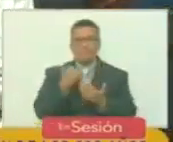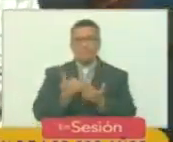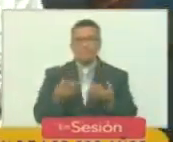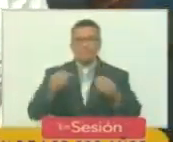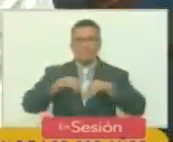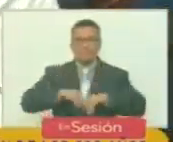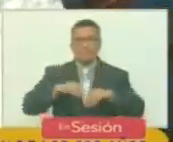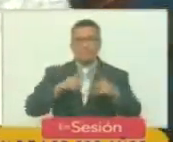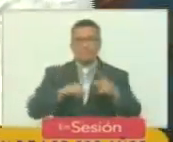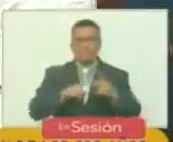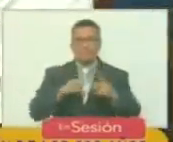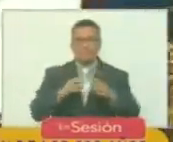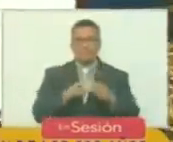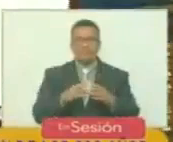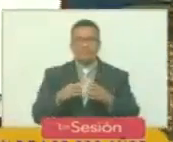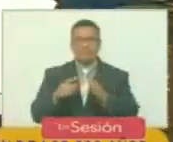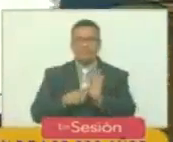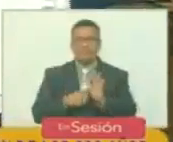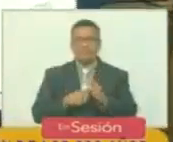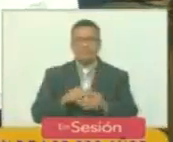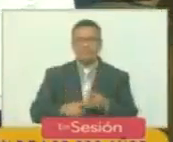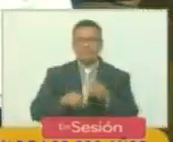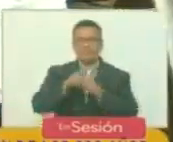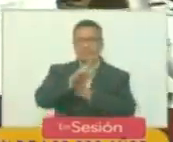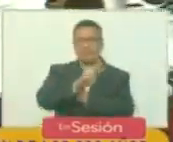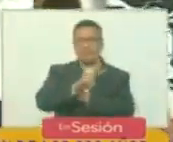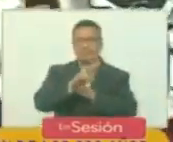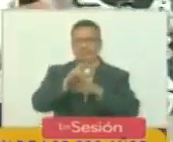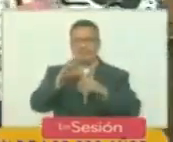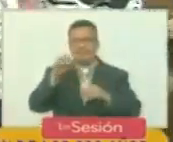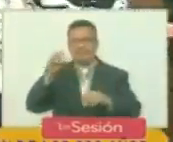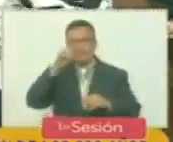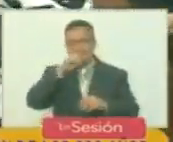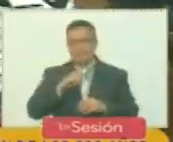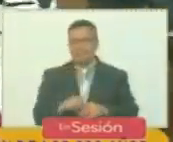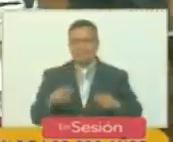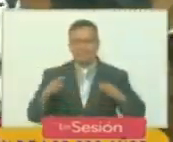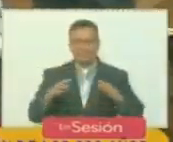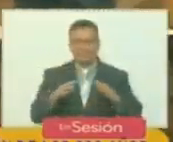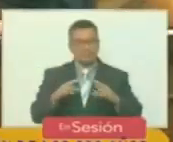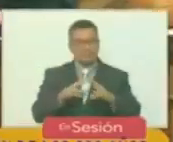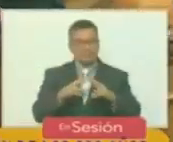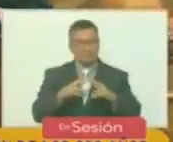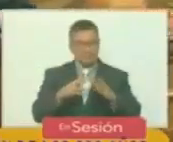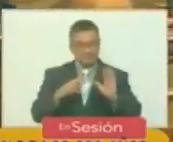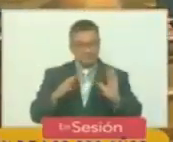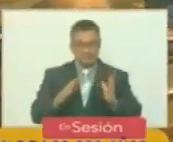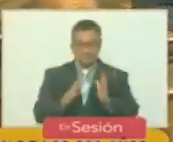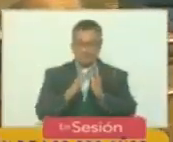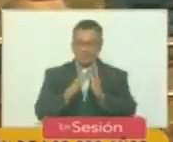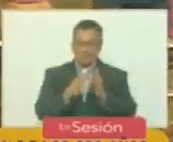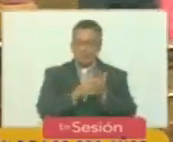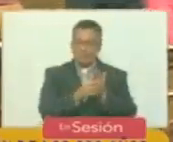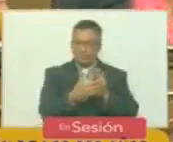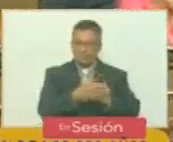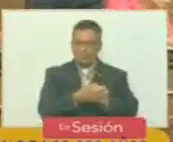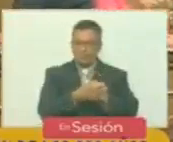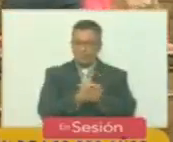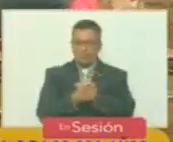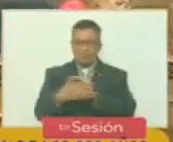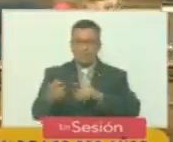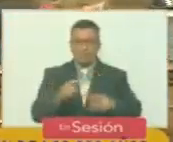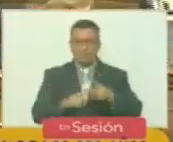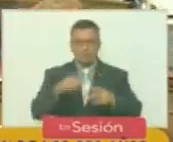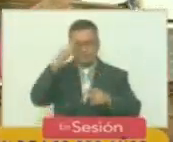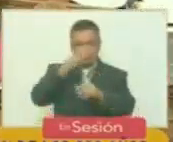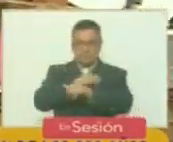acuerdo en conmemoración a los 200 años del encuentro del libertador Simón Bolívar y el general de los